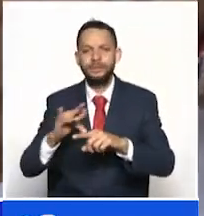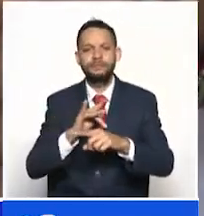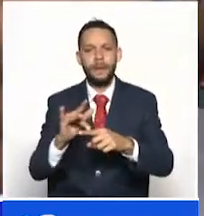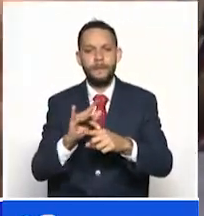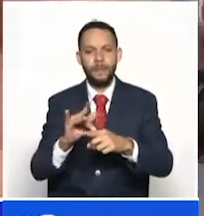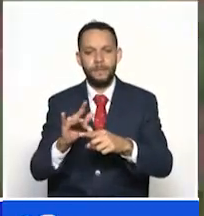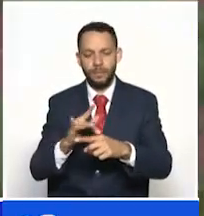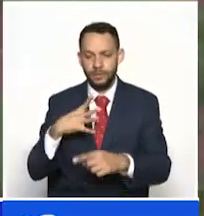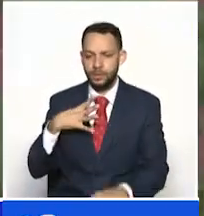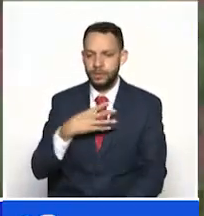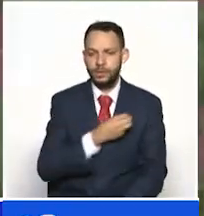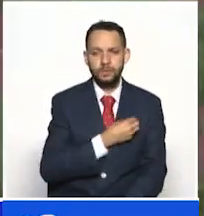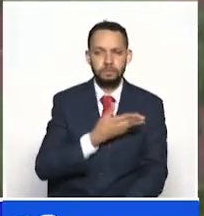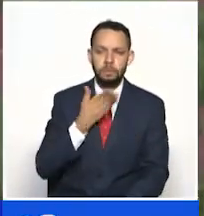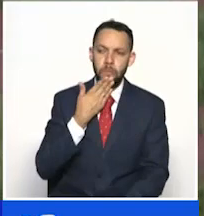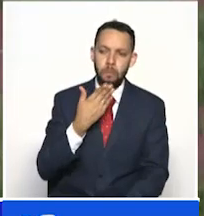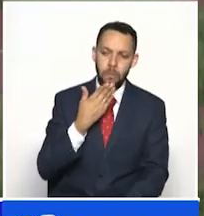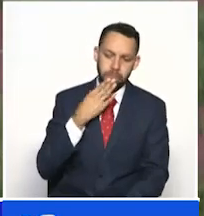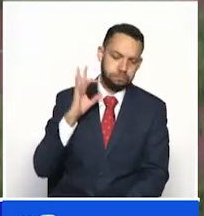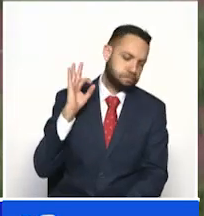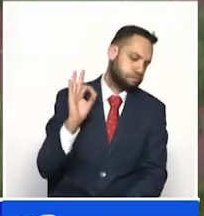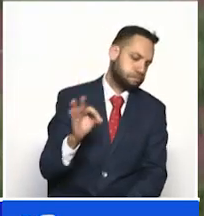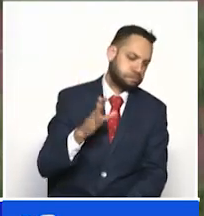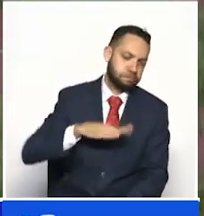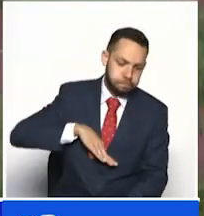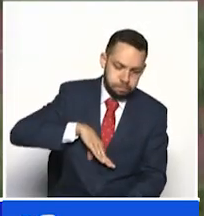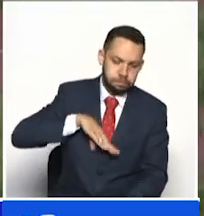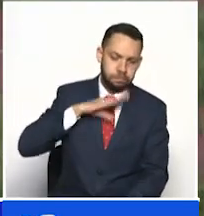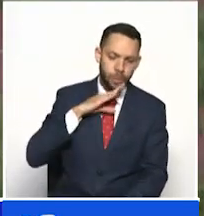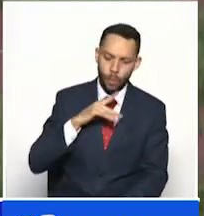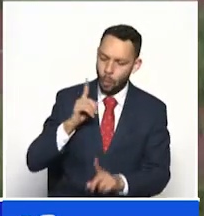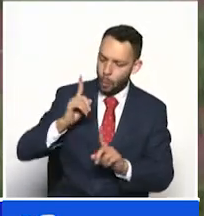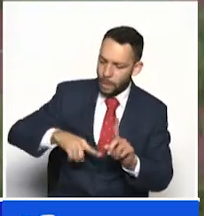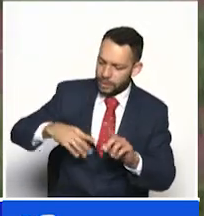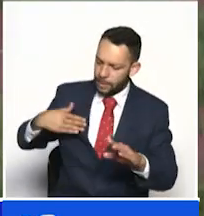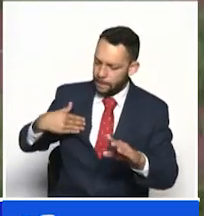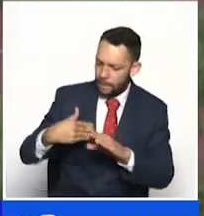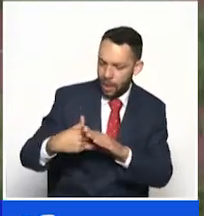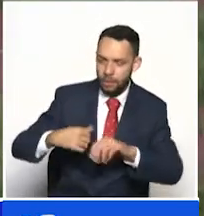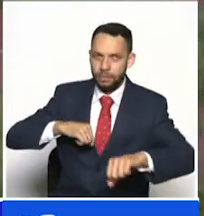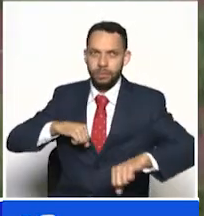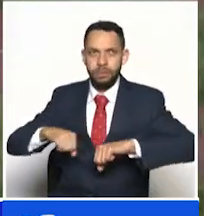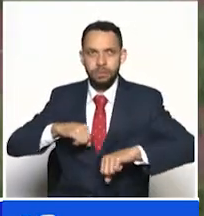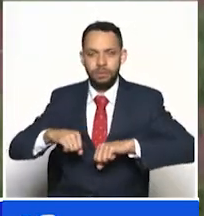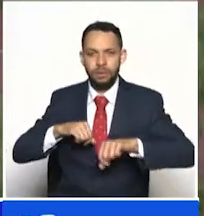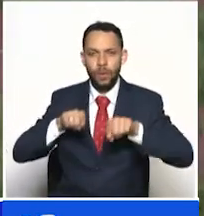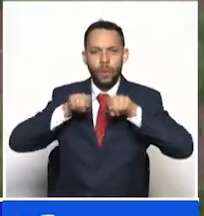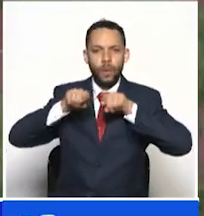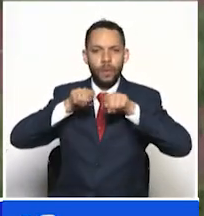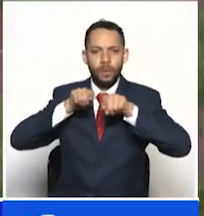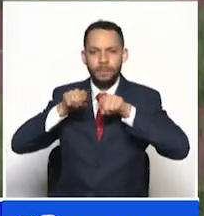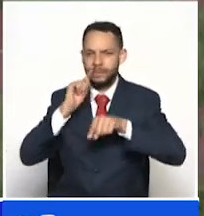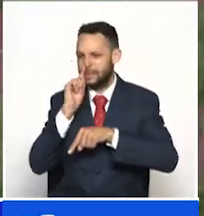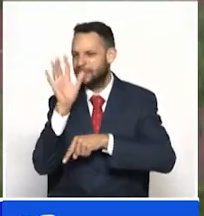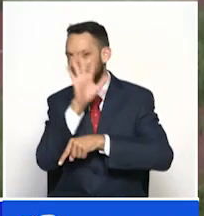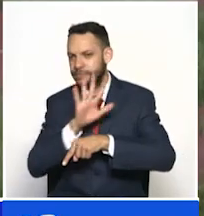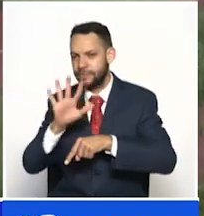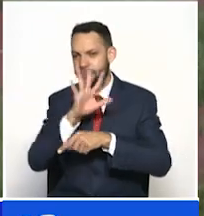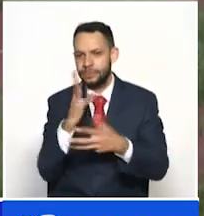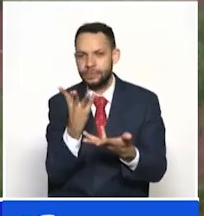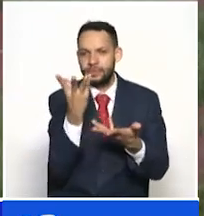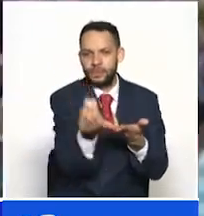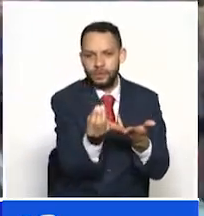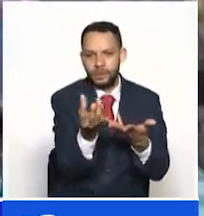satisfactorios los resultados que hemos obtenido en este mes participamos en el Campeonato Nacional de la categoría sub